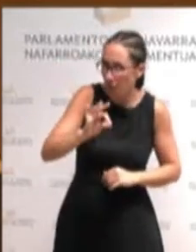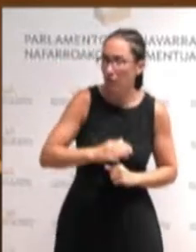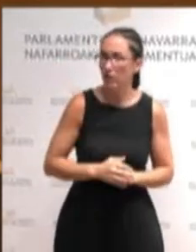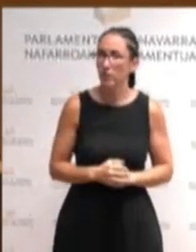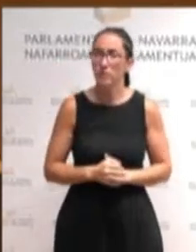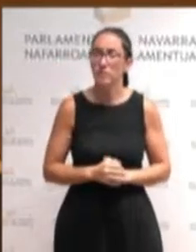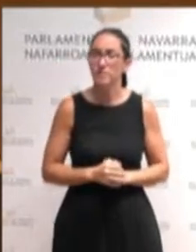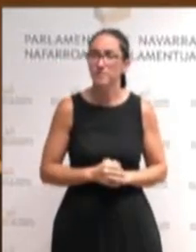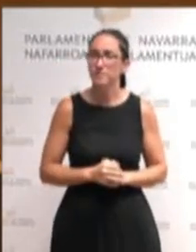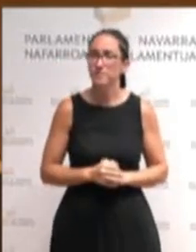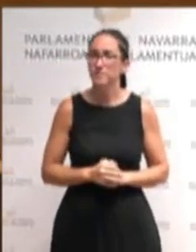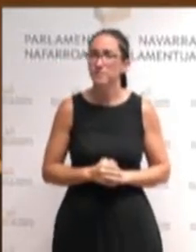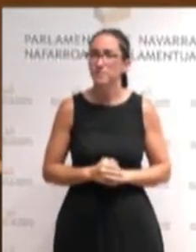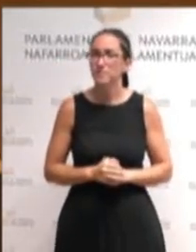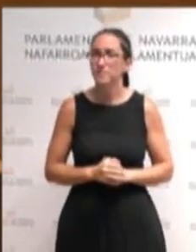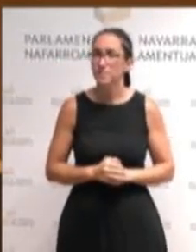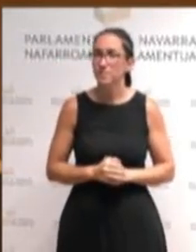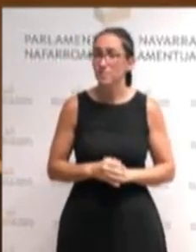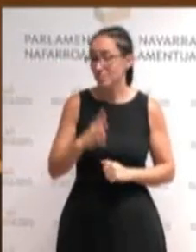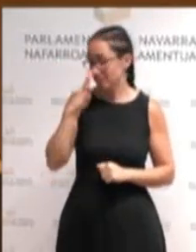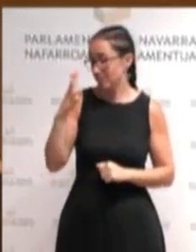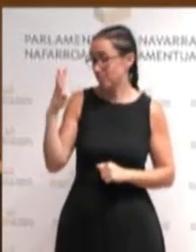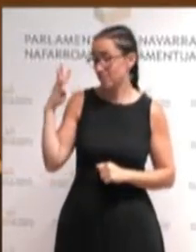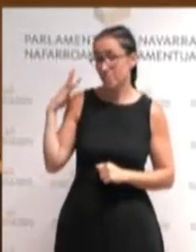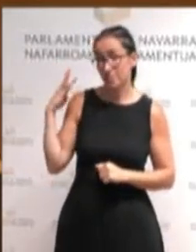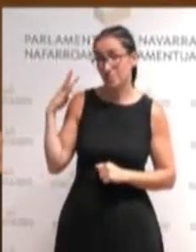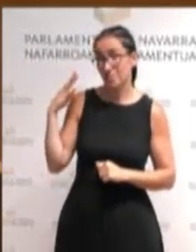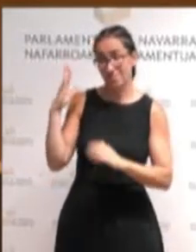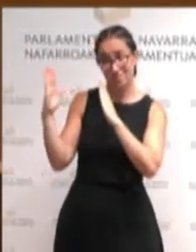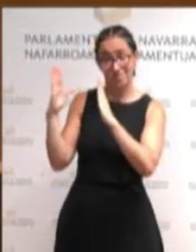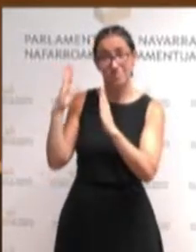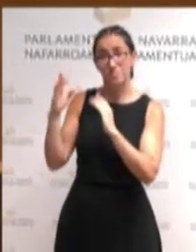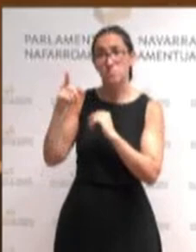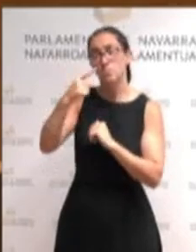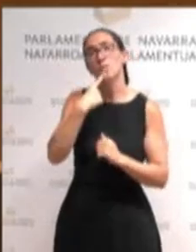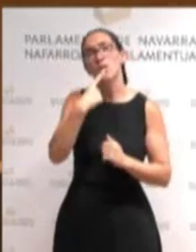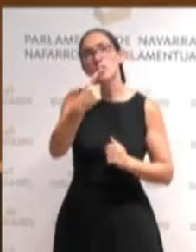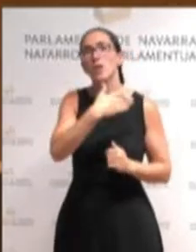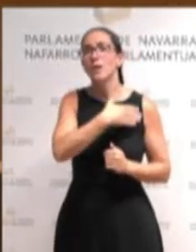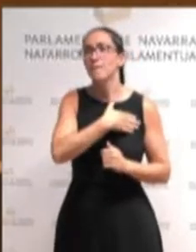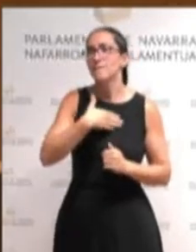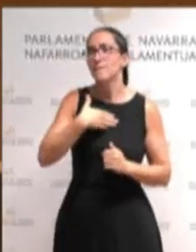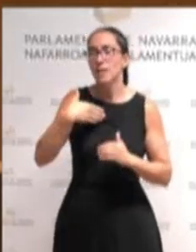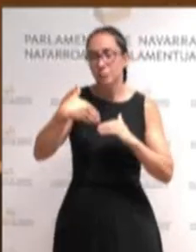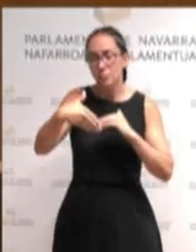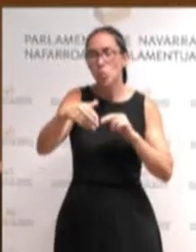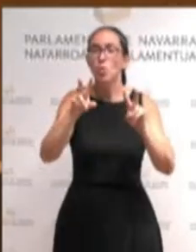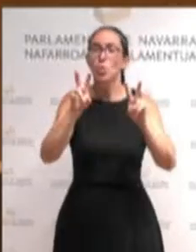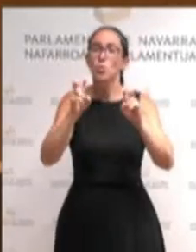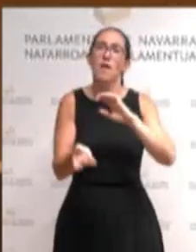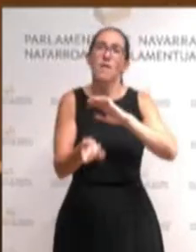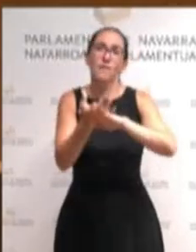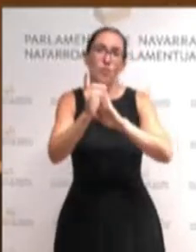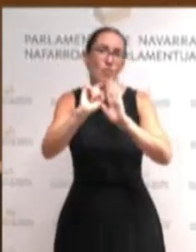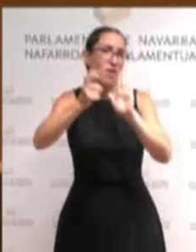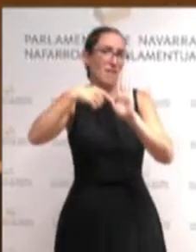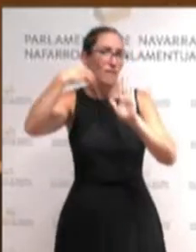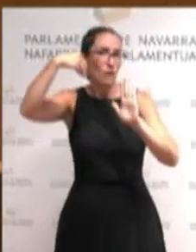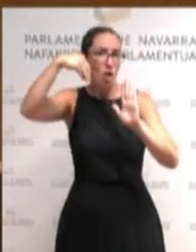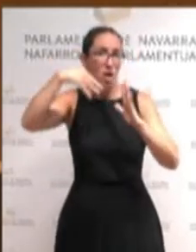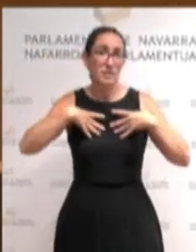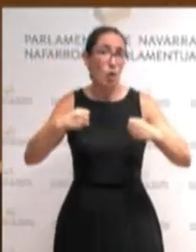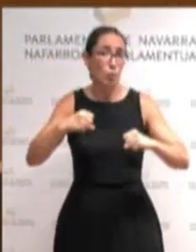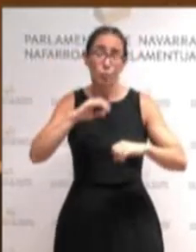esta pasada legislatura tampoco cumplieron su compromiso de elaborar una nueva ley foral de salud estamos